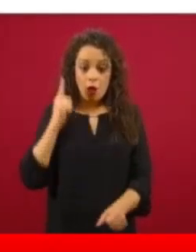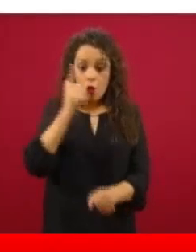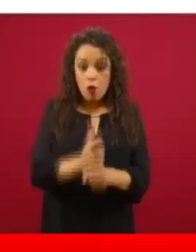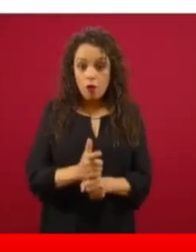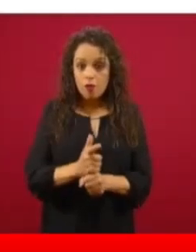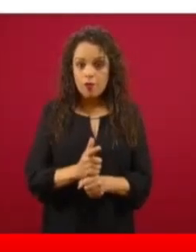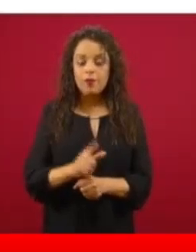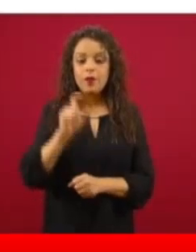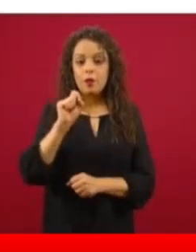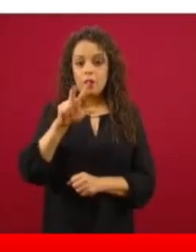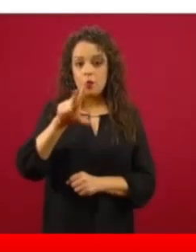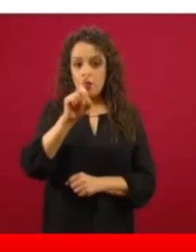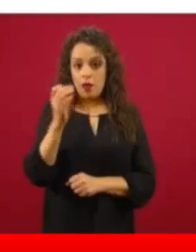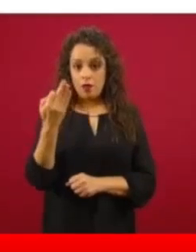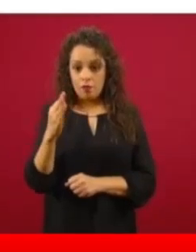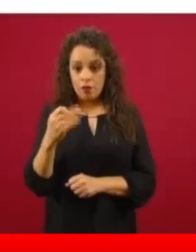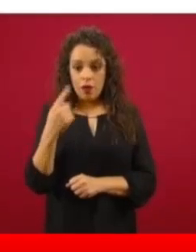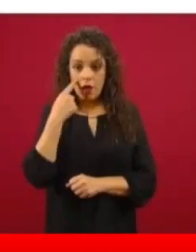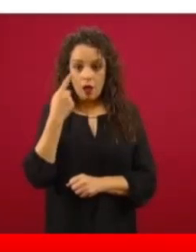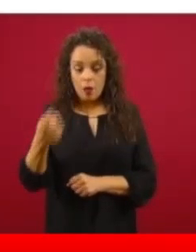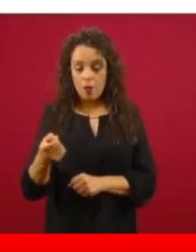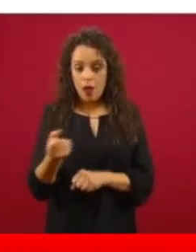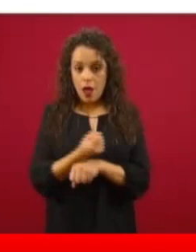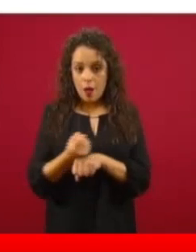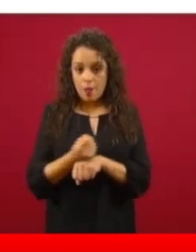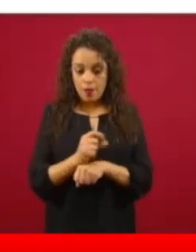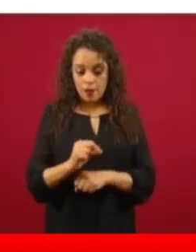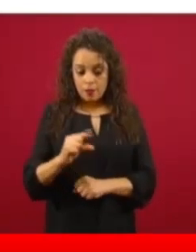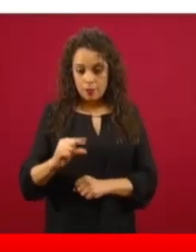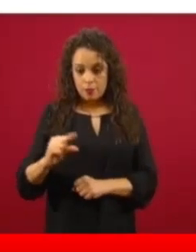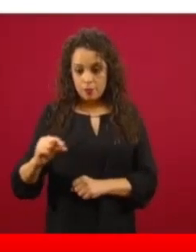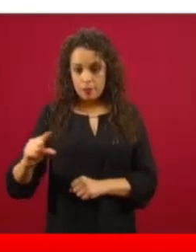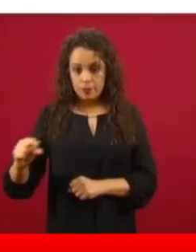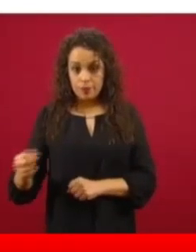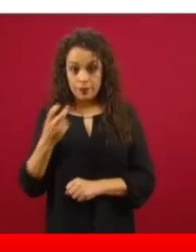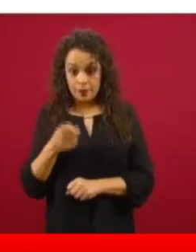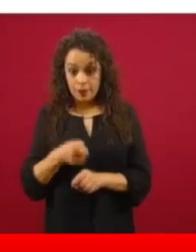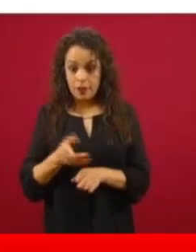suma de todas estas barras amarillas desde aquí hacia atrás,